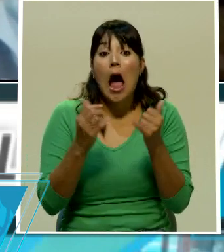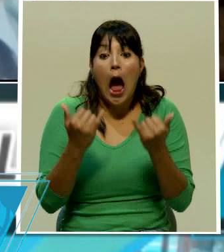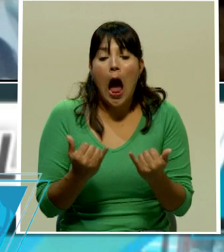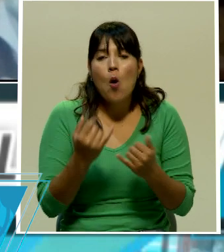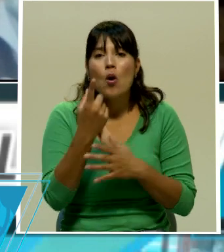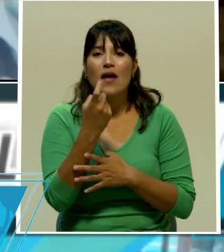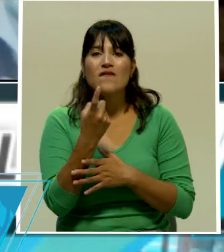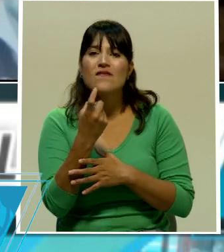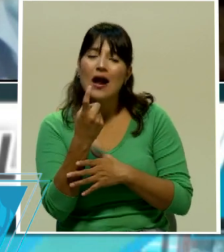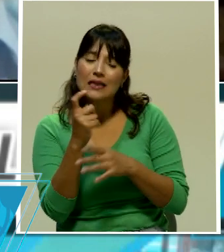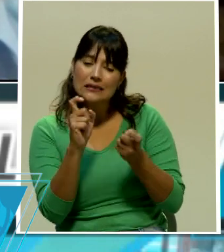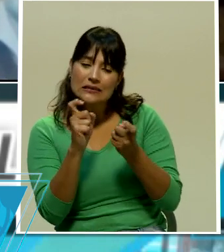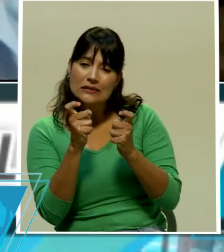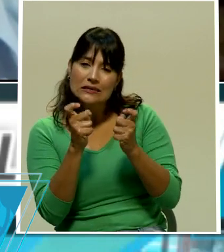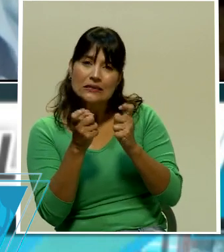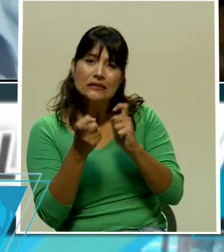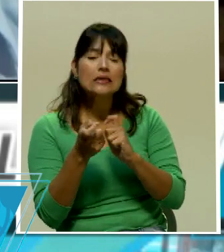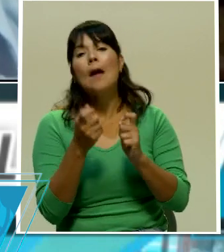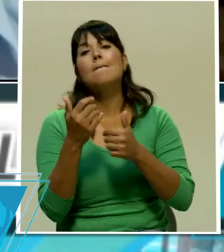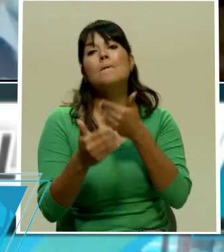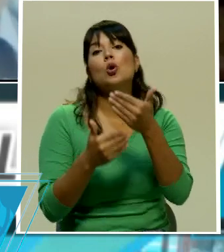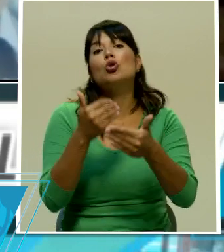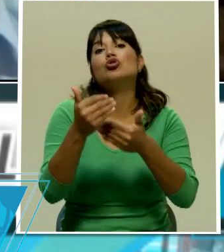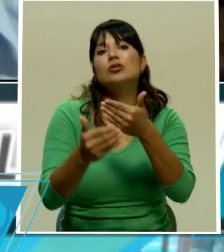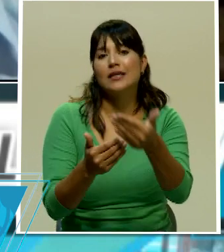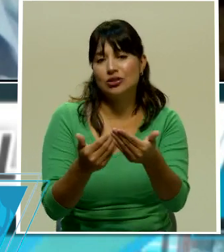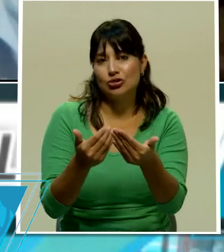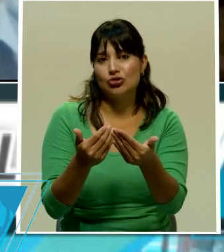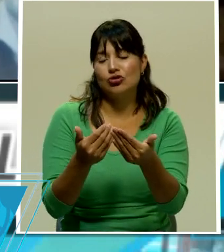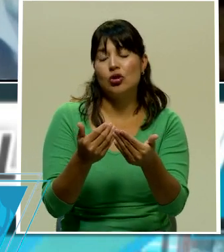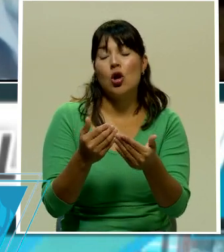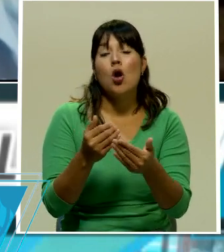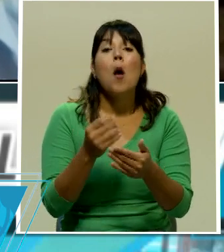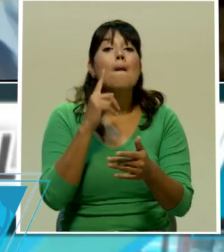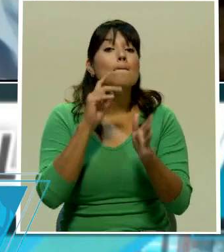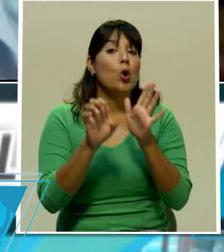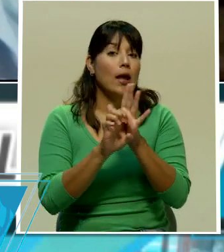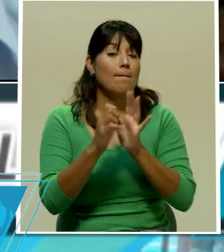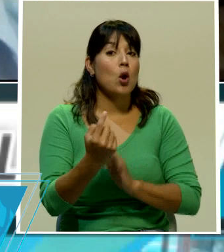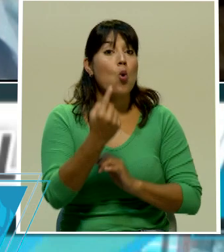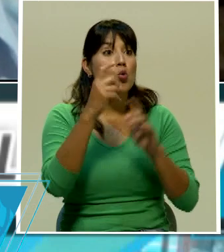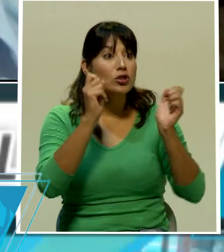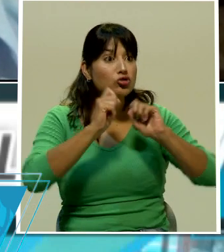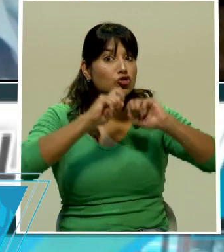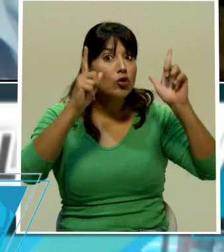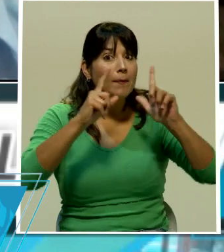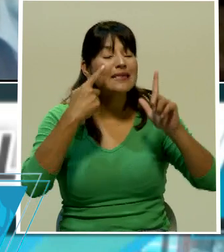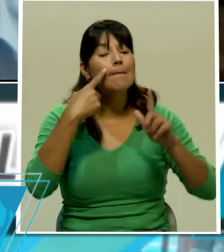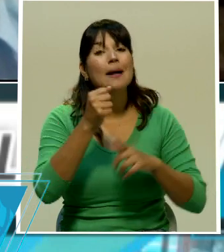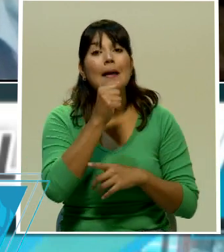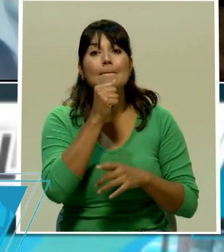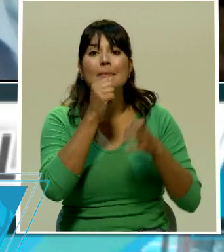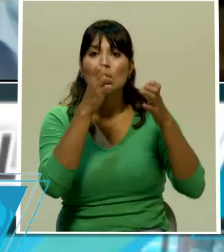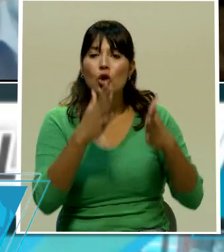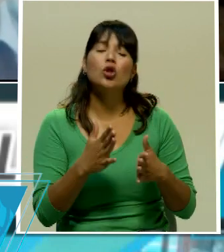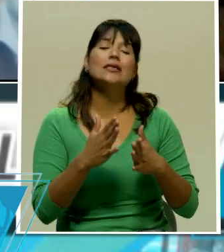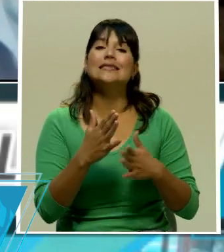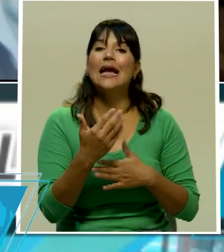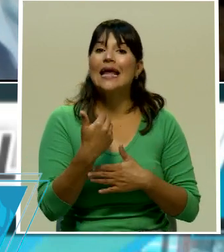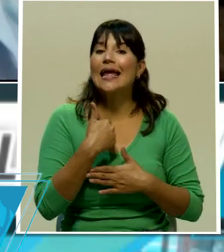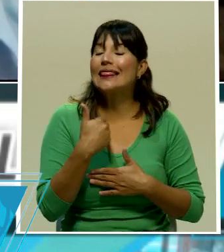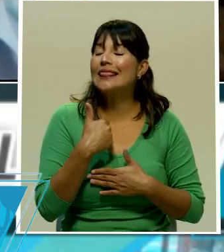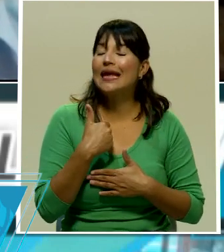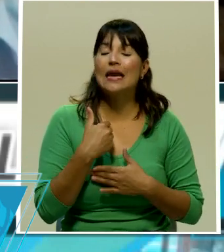protocolos de funcionamiento una de las sorpresas para el trabajo de la prensa es que hay una diferencia